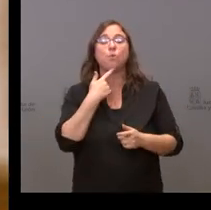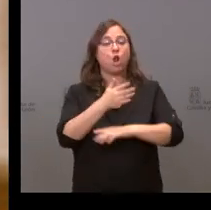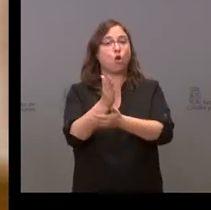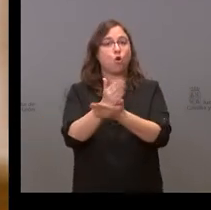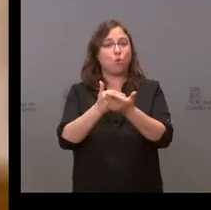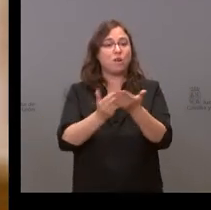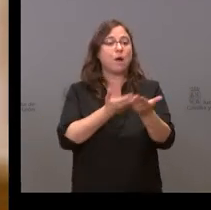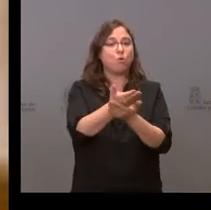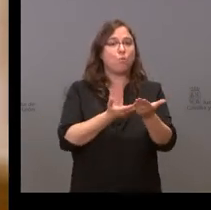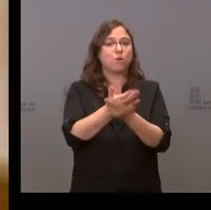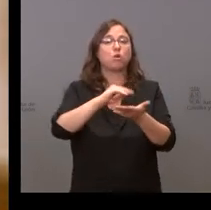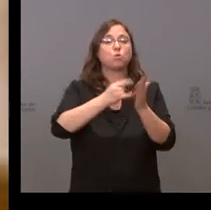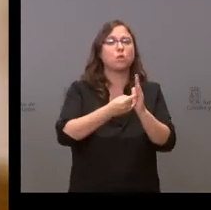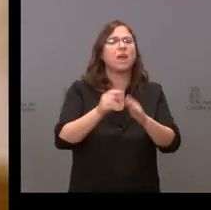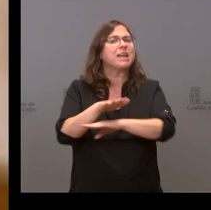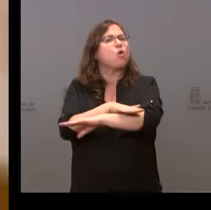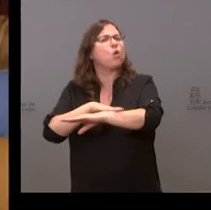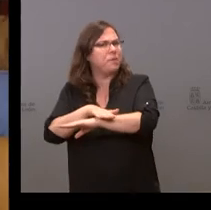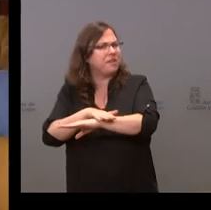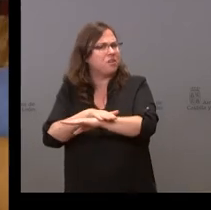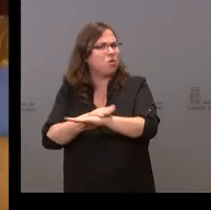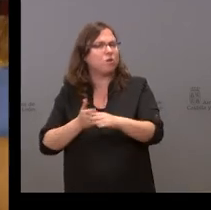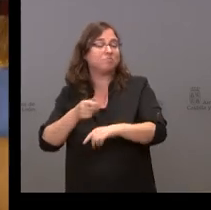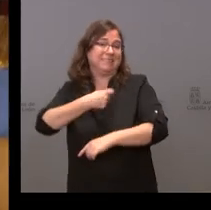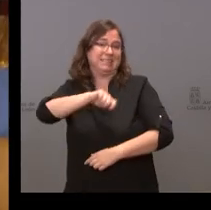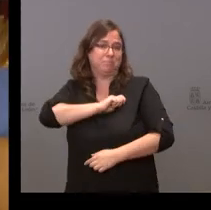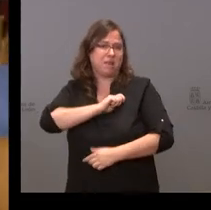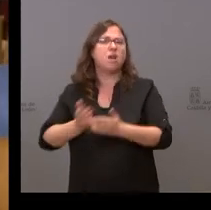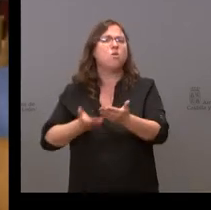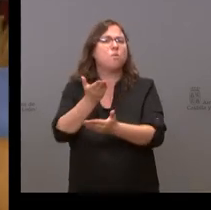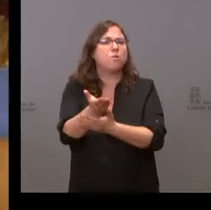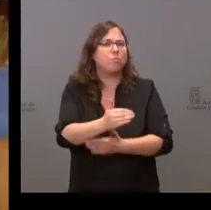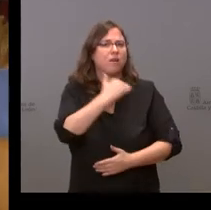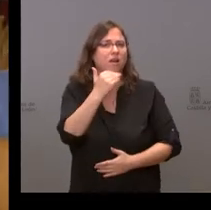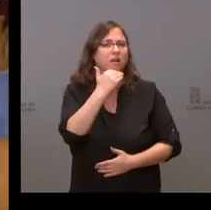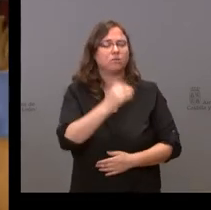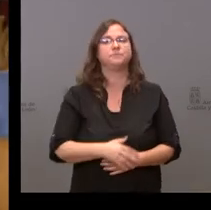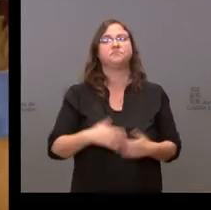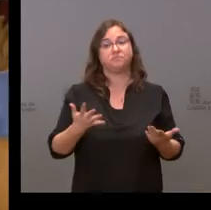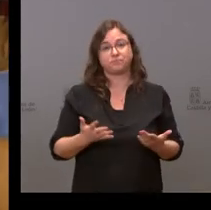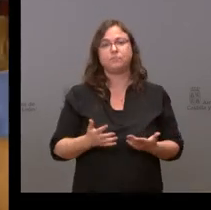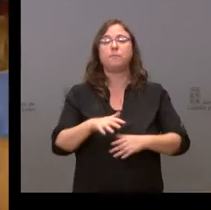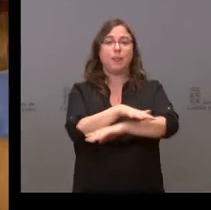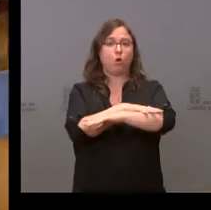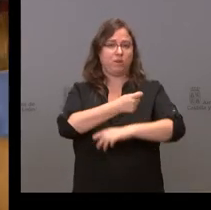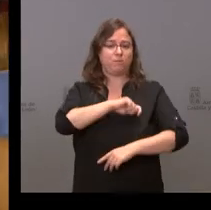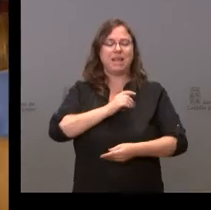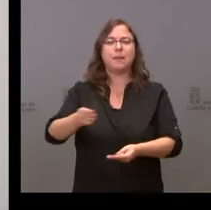el Gobierno ha propuesto algo. Bueno, el Gobierno nos ha trasladado un documento de varias medidas